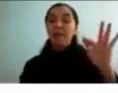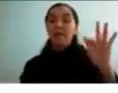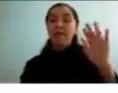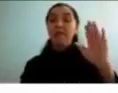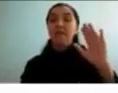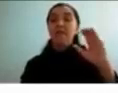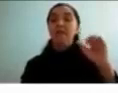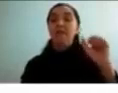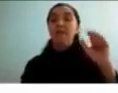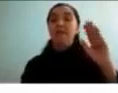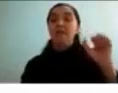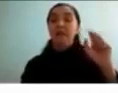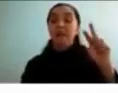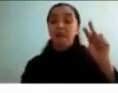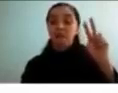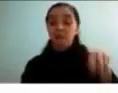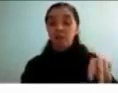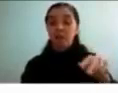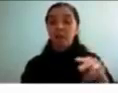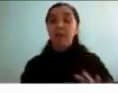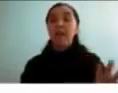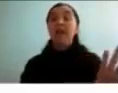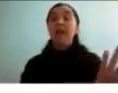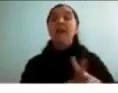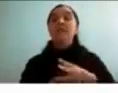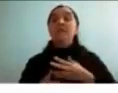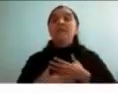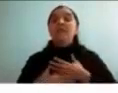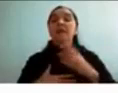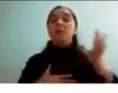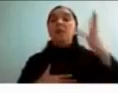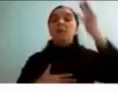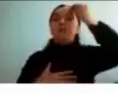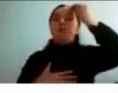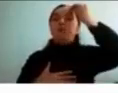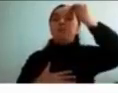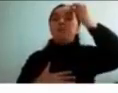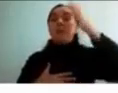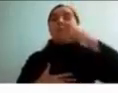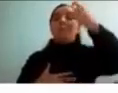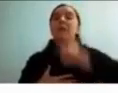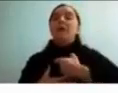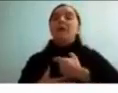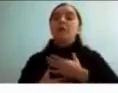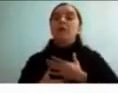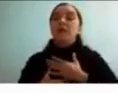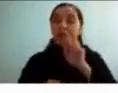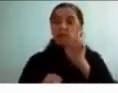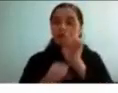aprendizaje y la inspiración personal por parte del profesorado